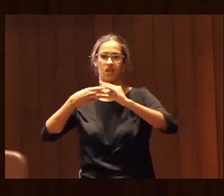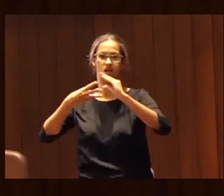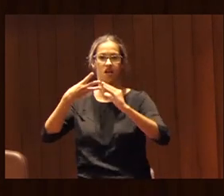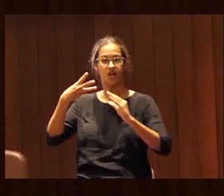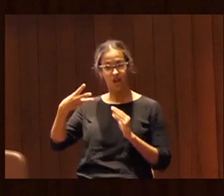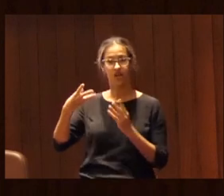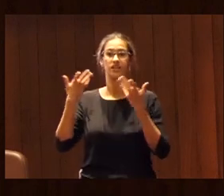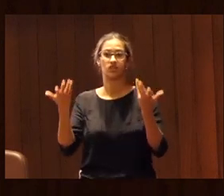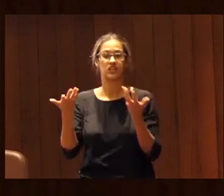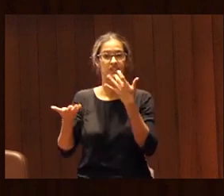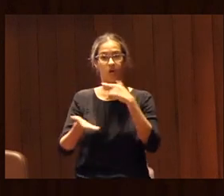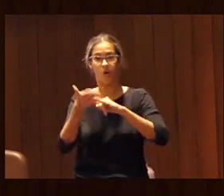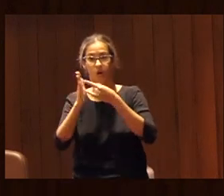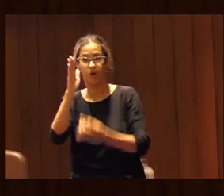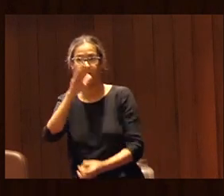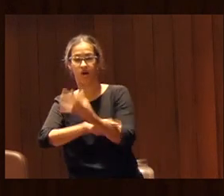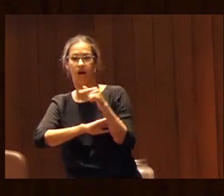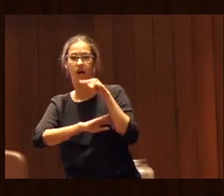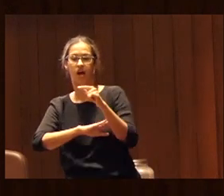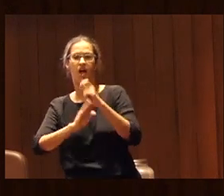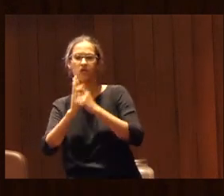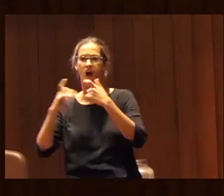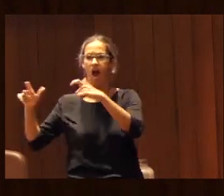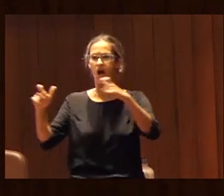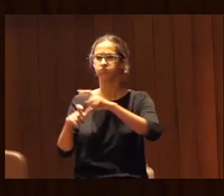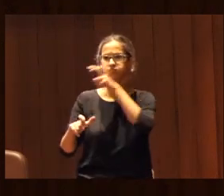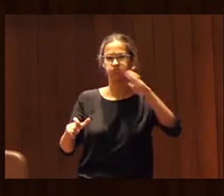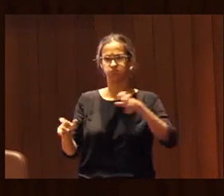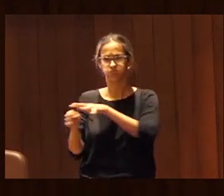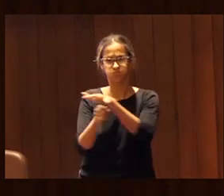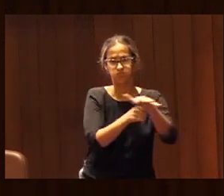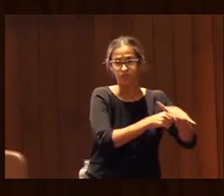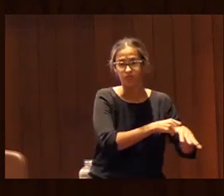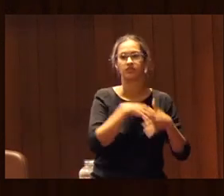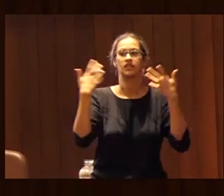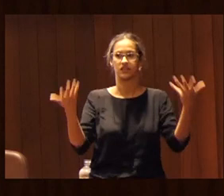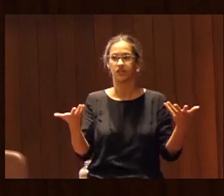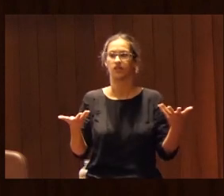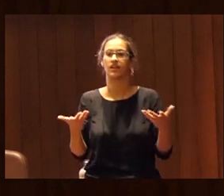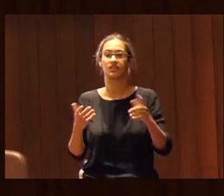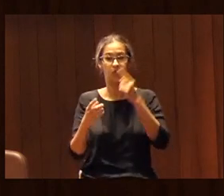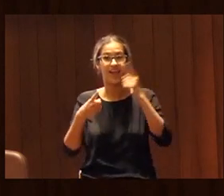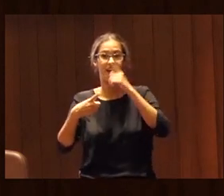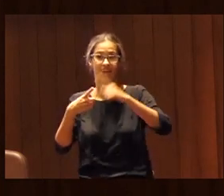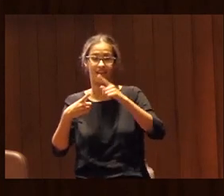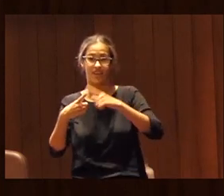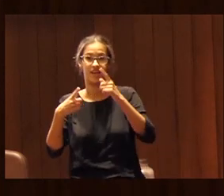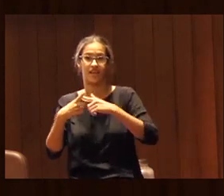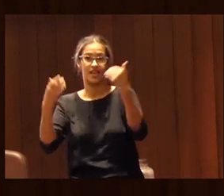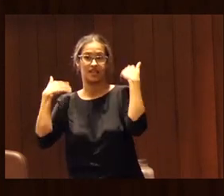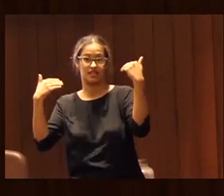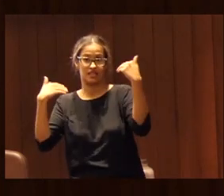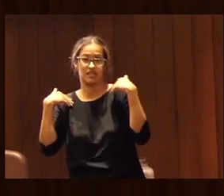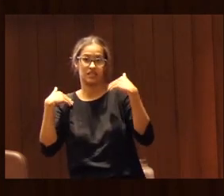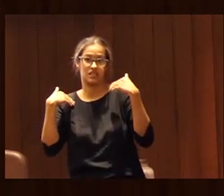proyecto que tiene sentido que abarca diferentes ámbitos que no solo porque claro tienen entrenador o entrenadora vaya menos mal